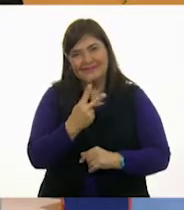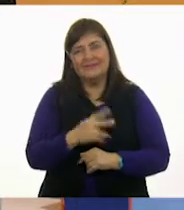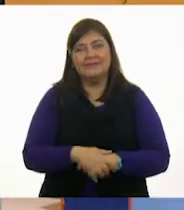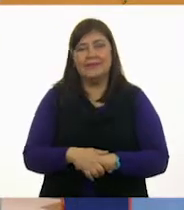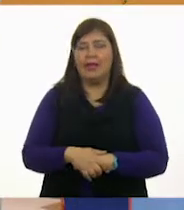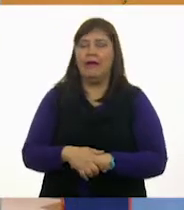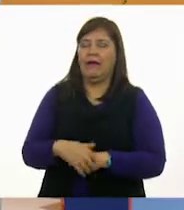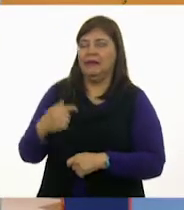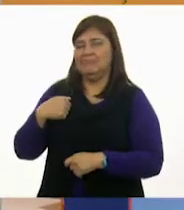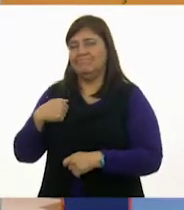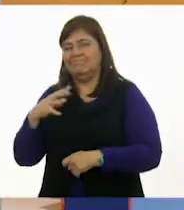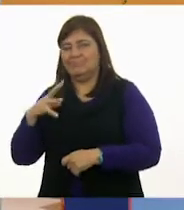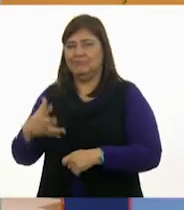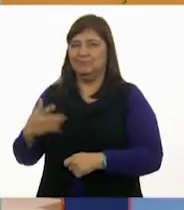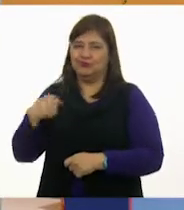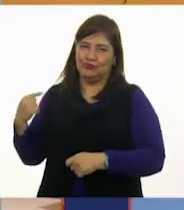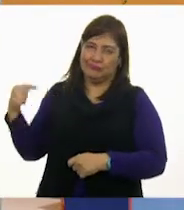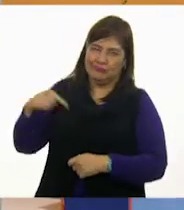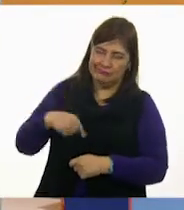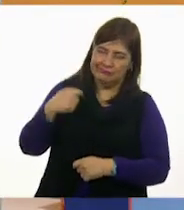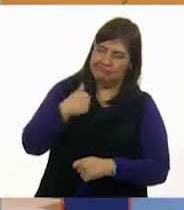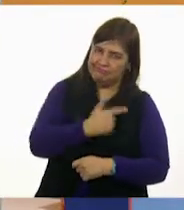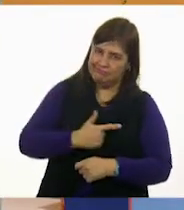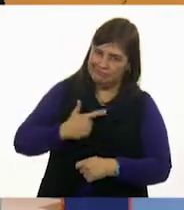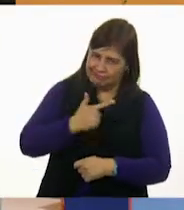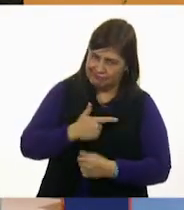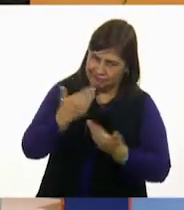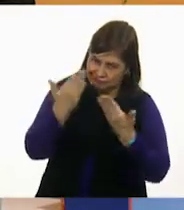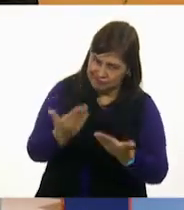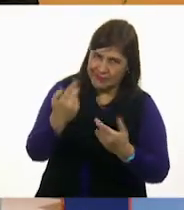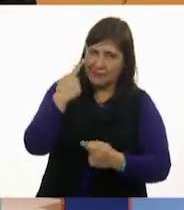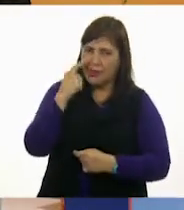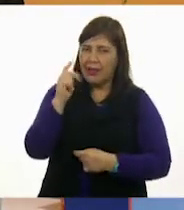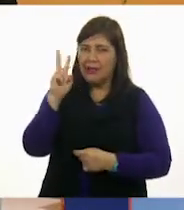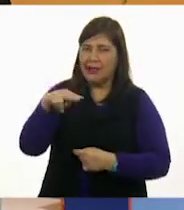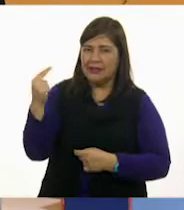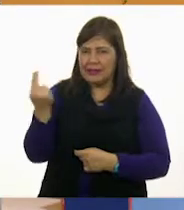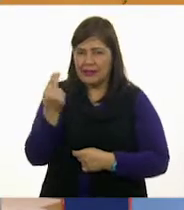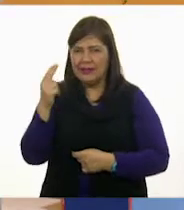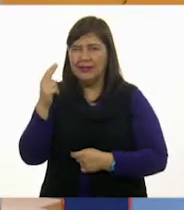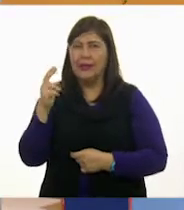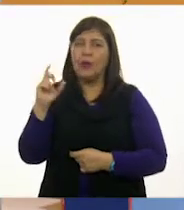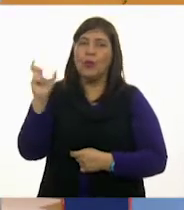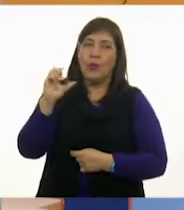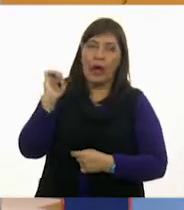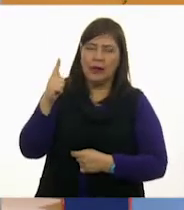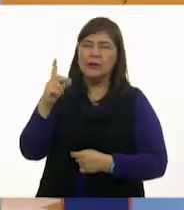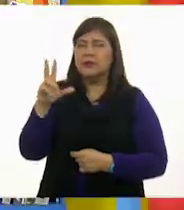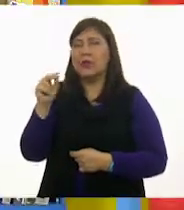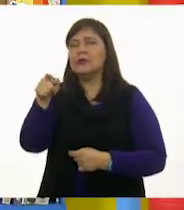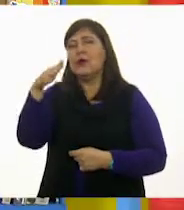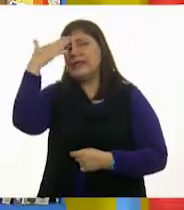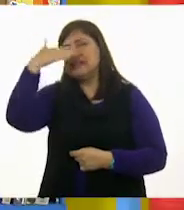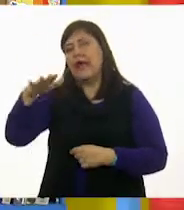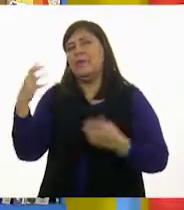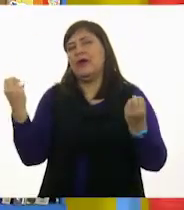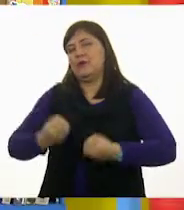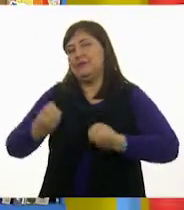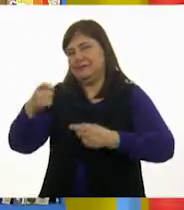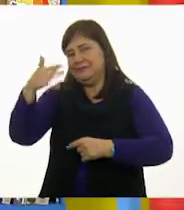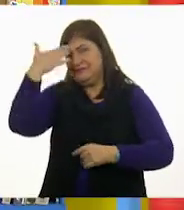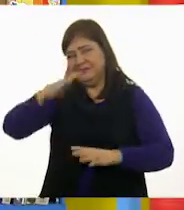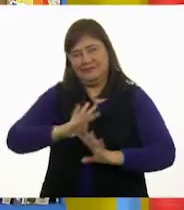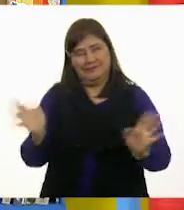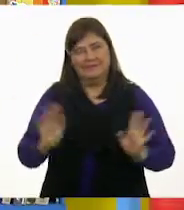El privilegio ha sido para mí. Y recuerda, cuando me necesites, no me ocupes porque tú ya sabes lo que tienes que hacer. Hasta luego,